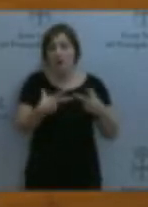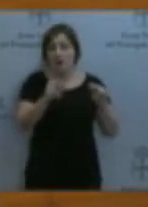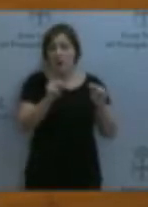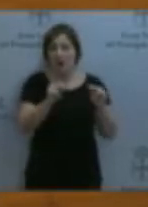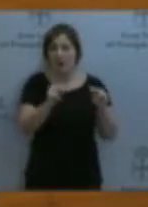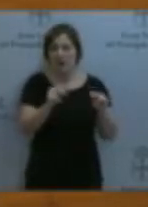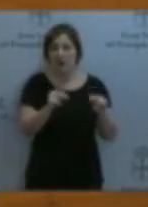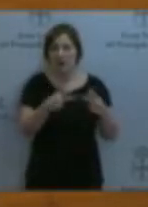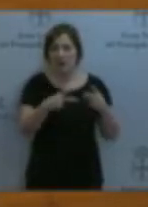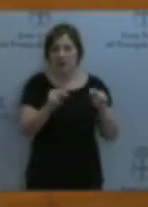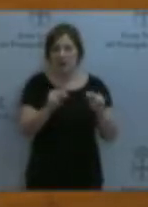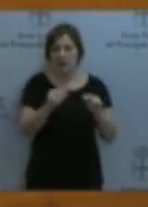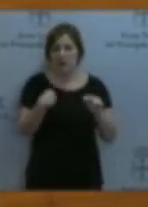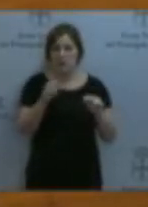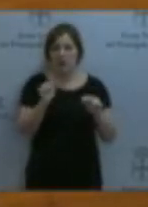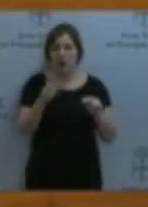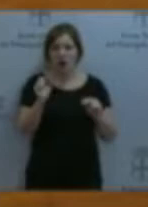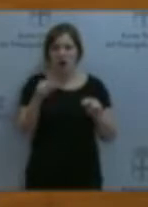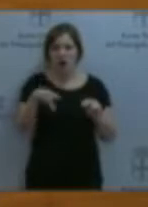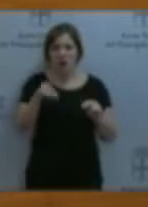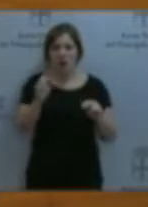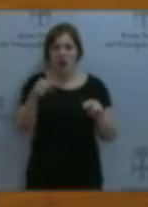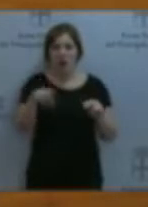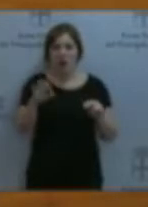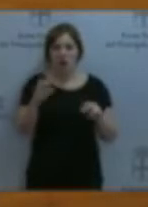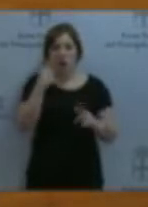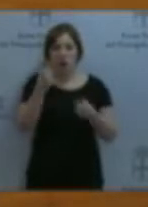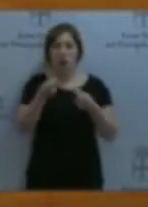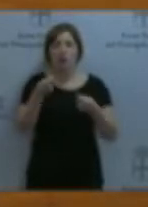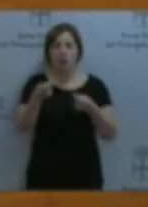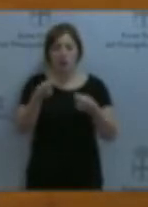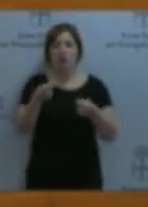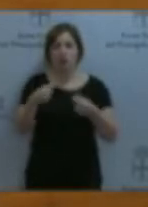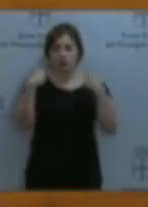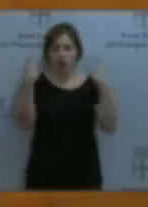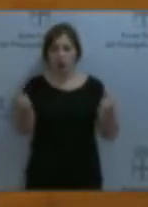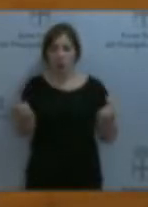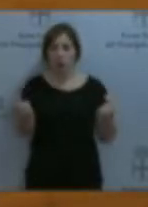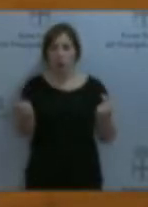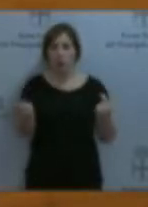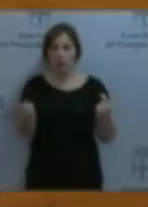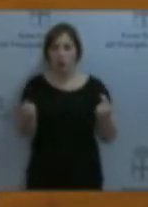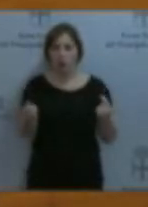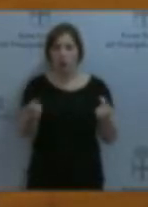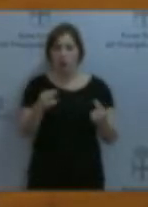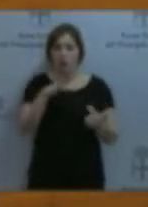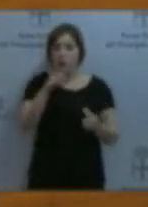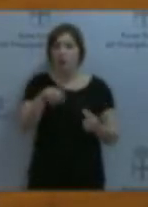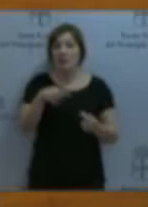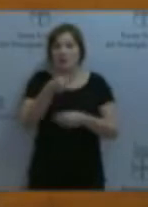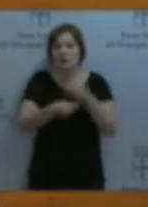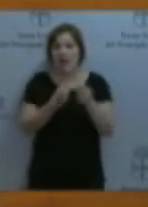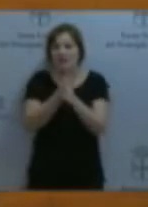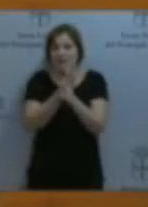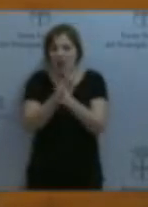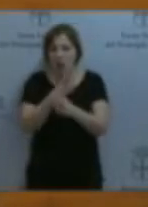arándanos, por ejemplo, con los controles del lobo. Pero es que para la drosofila suzuki se utiliza veneno. ¿Están proponiendo